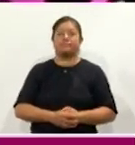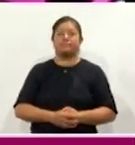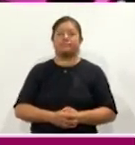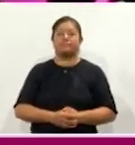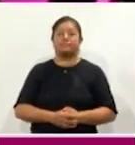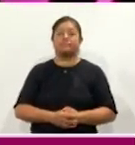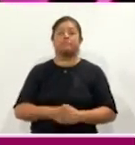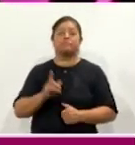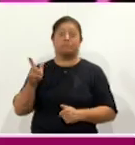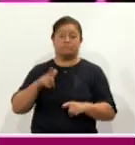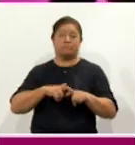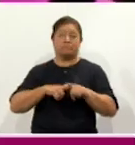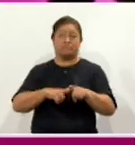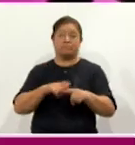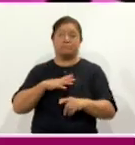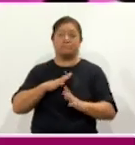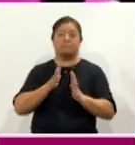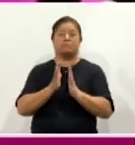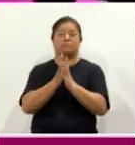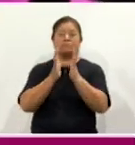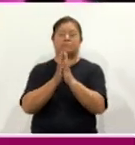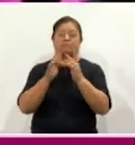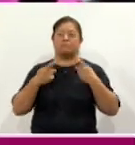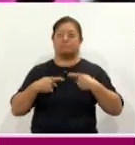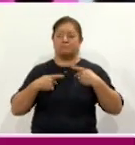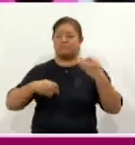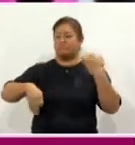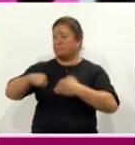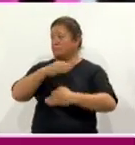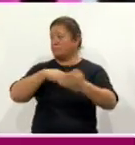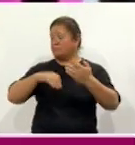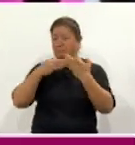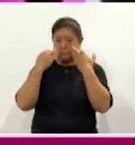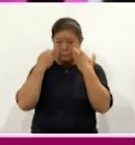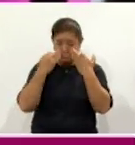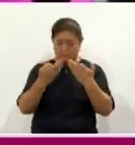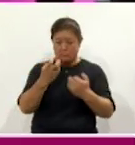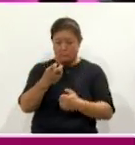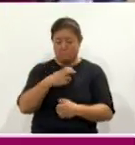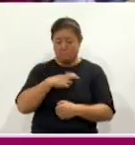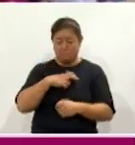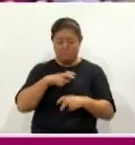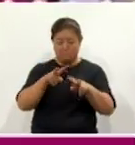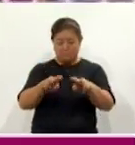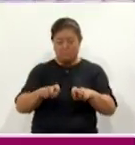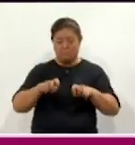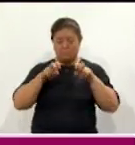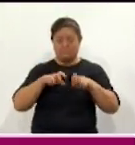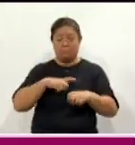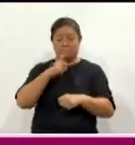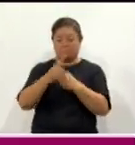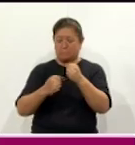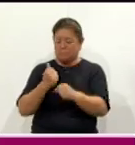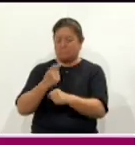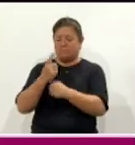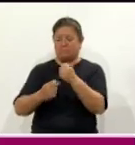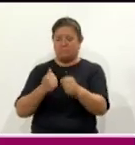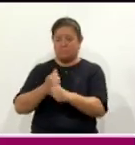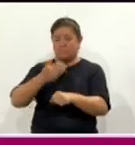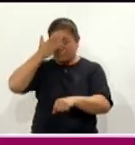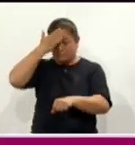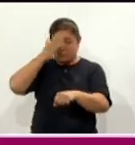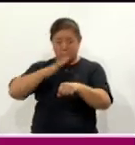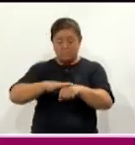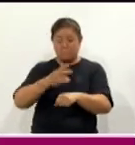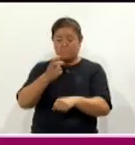con una nutrida participación de la ciudadanía para ser testigos de este evento que año con año conmemora este